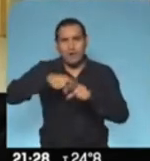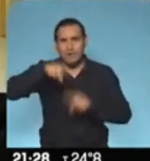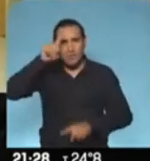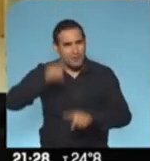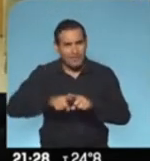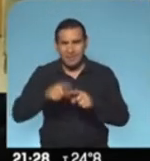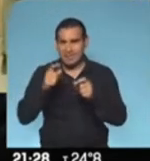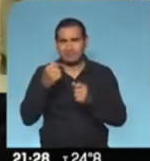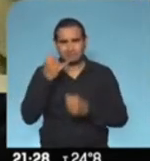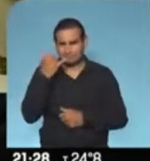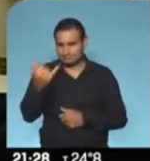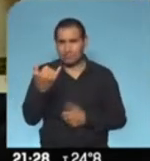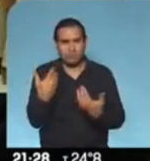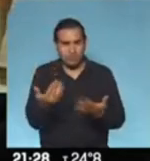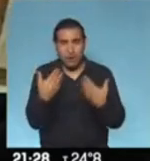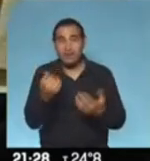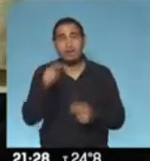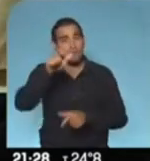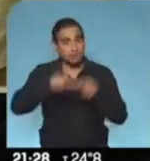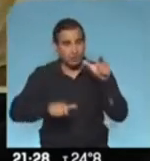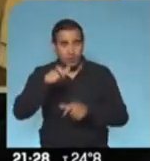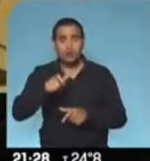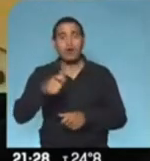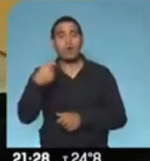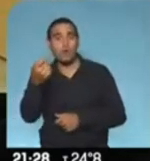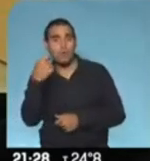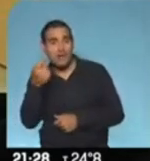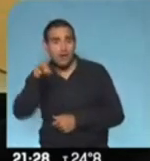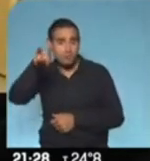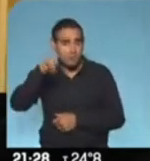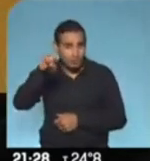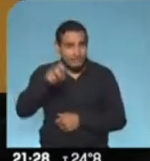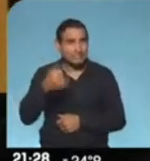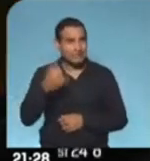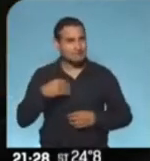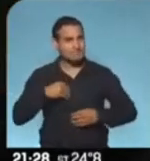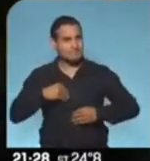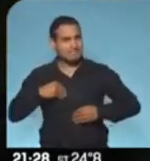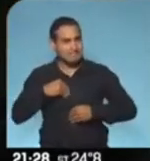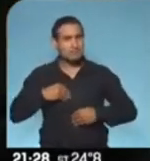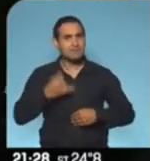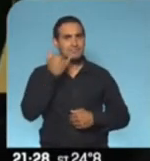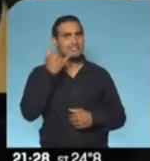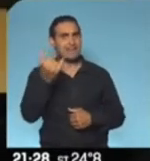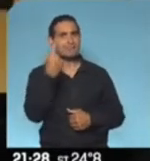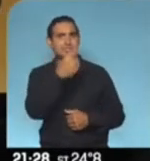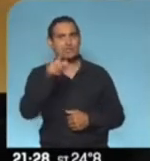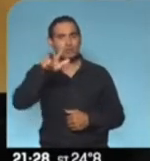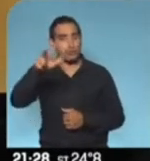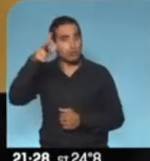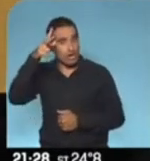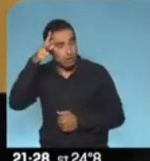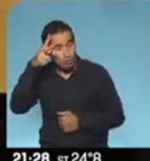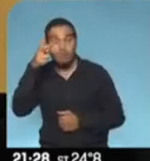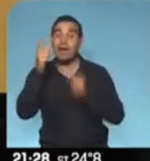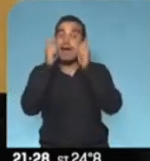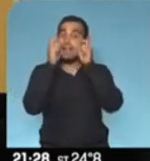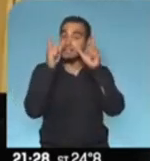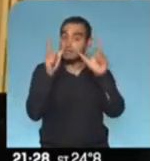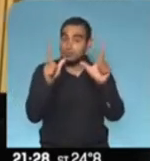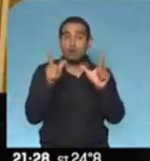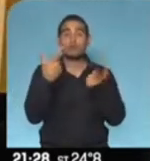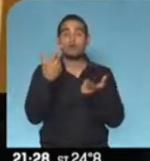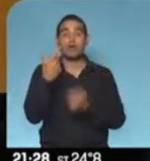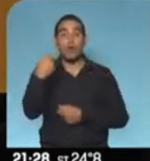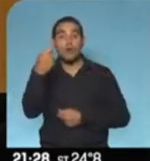138 entonces para todas aquellas personas jubilados y pensionados que tengan algún síntoma compatible con el coronavirus. Y atención con esto, porque el cobro de